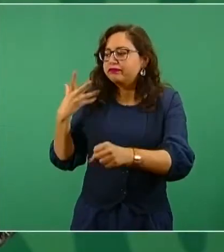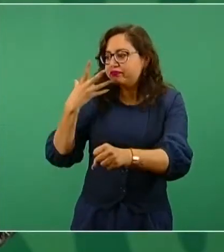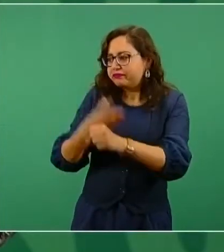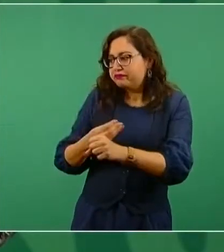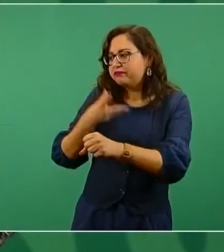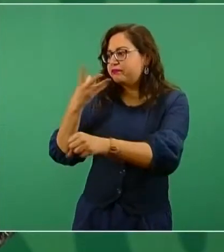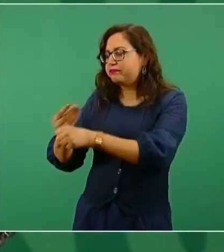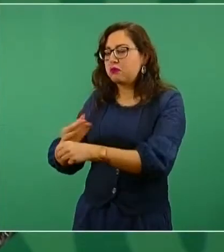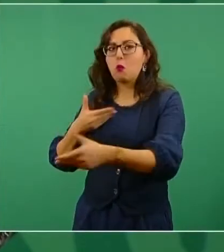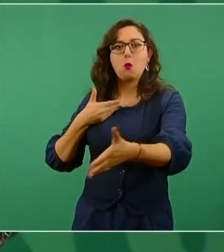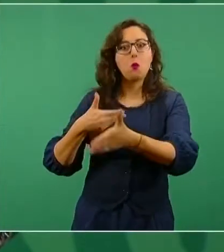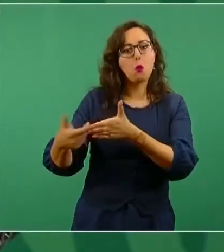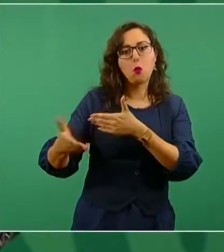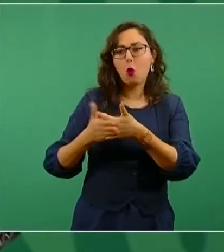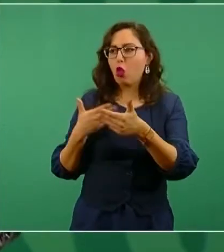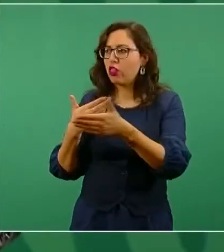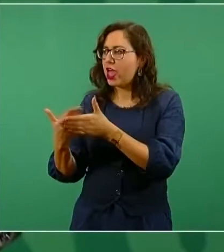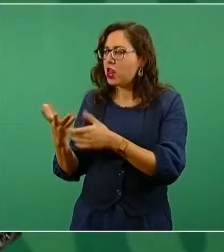hidroeléctricas.